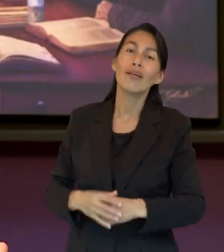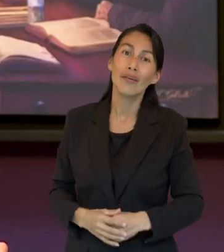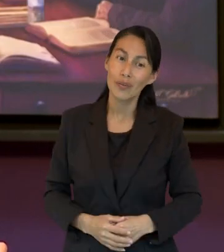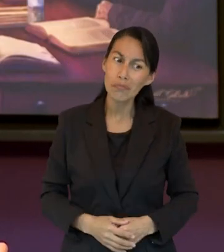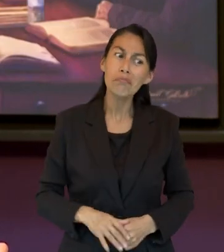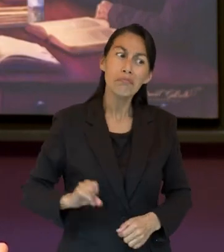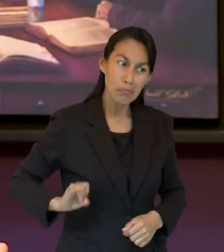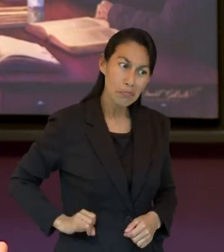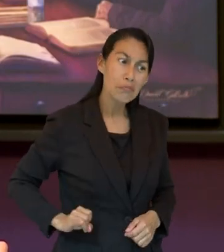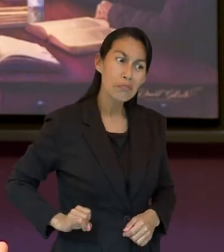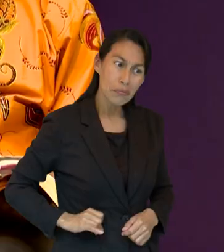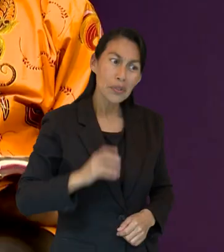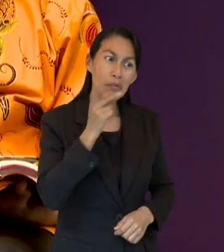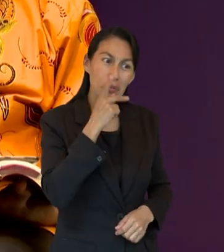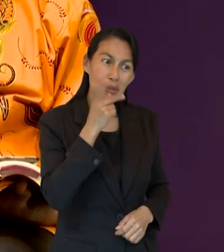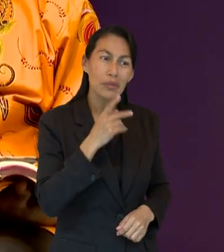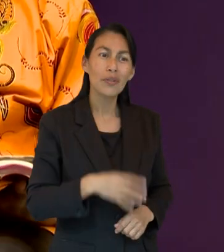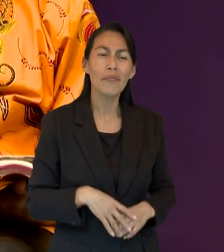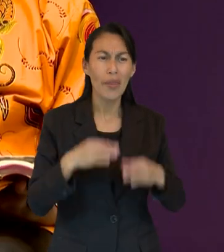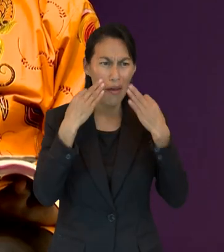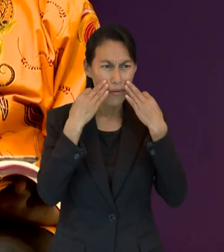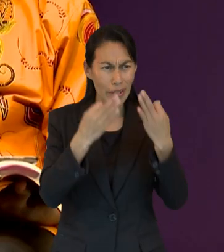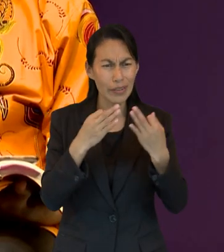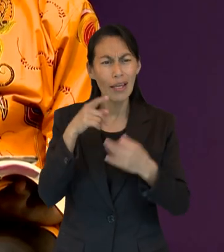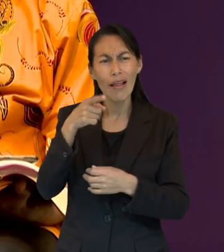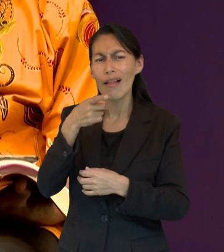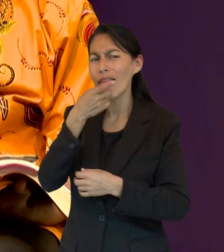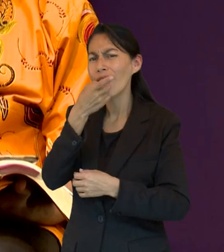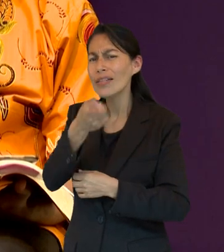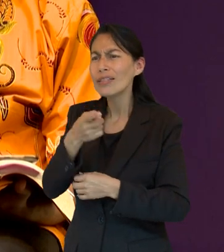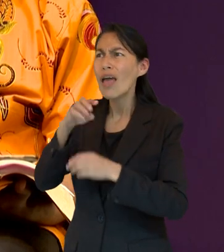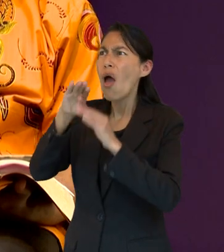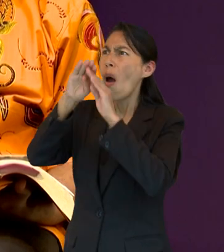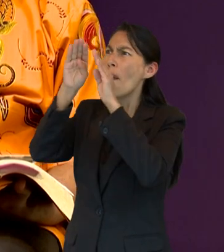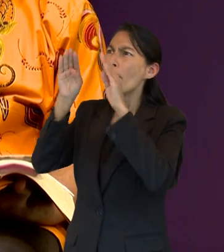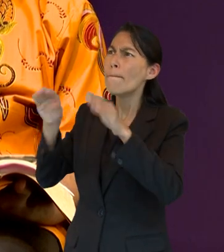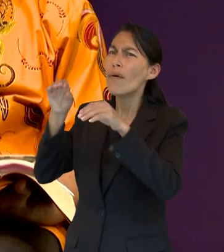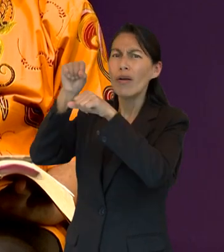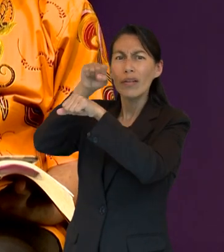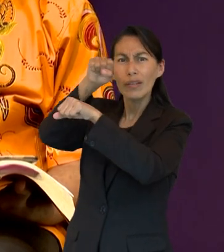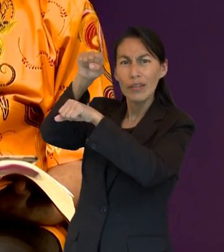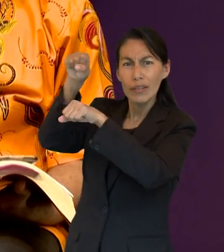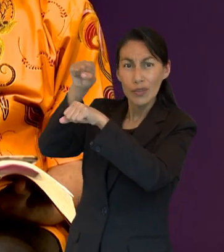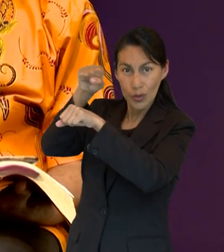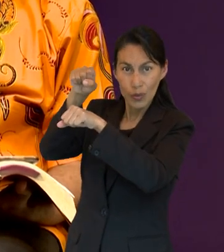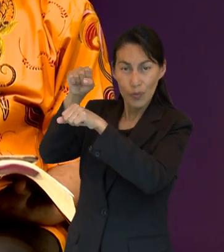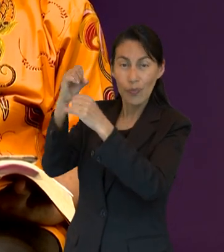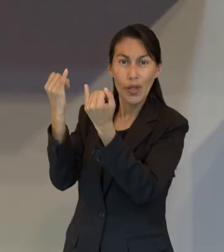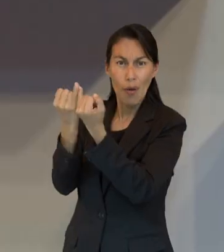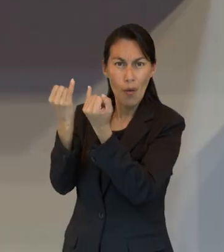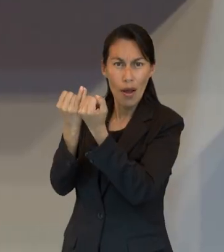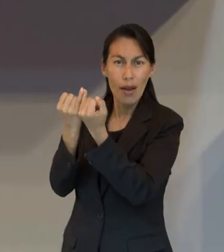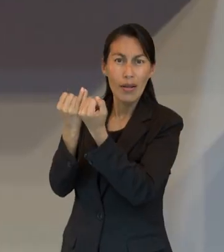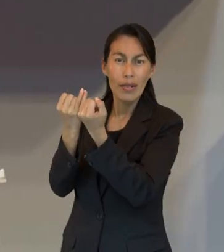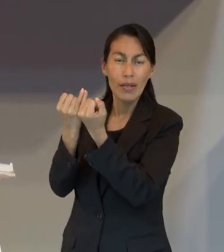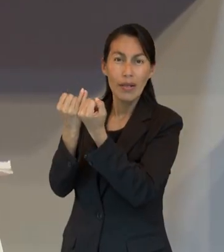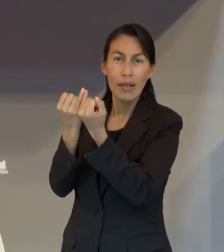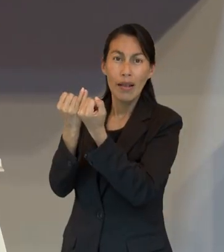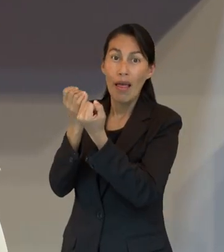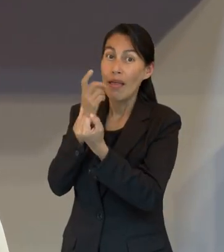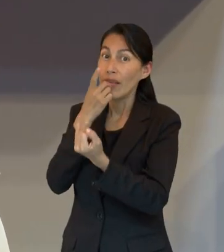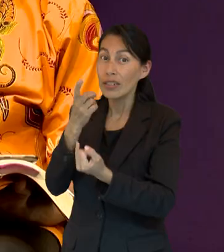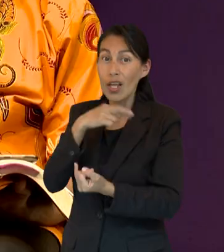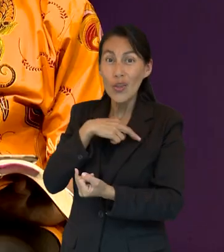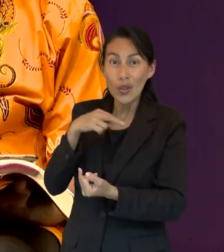Muy bien, pastor. Es interesante que el pastor menciona el monte Sion. Y además del monte Sion, también se nos